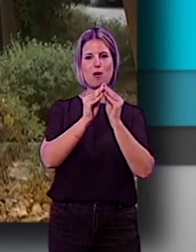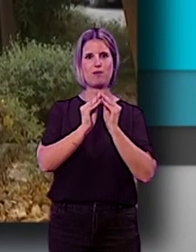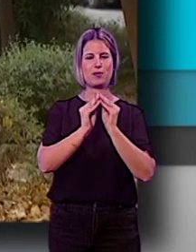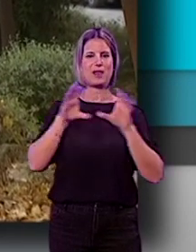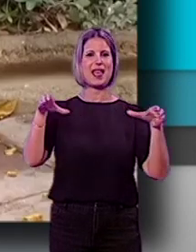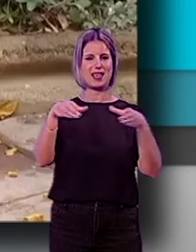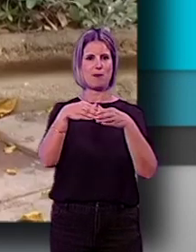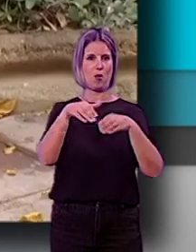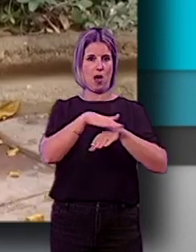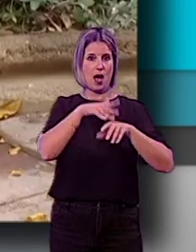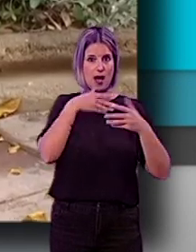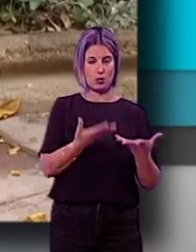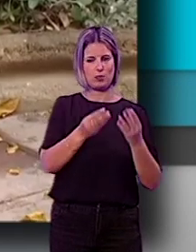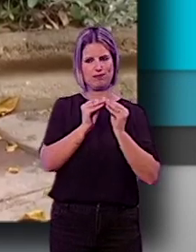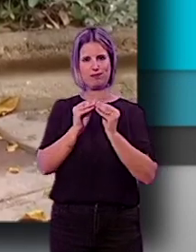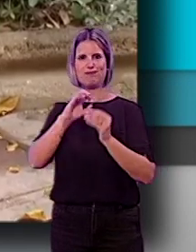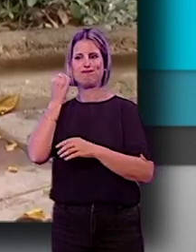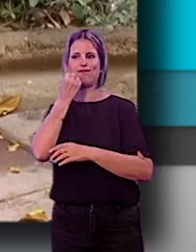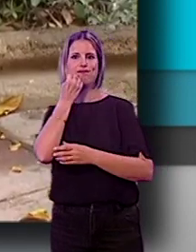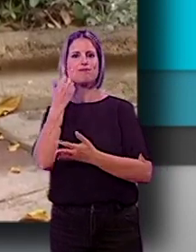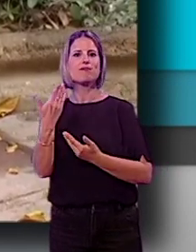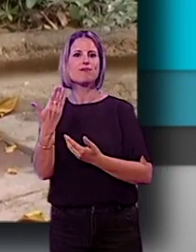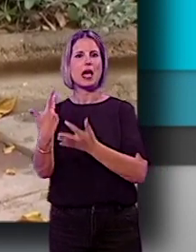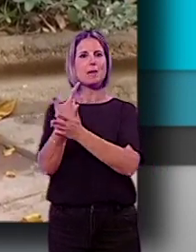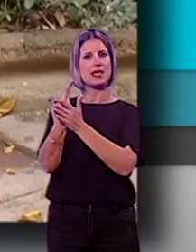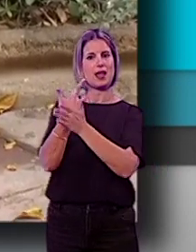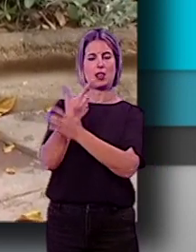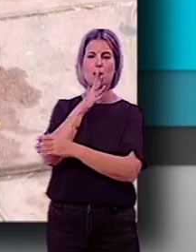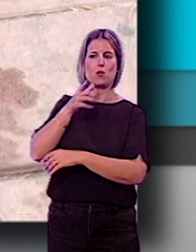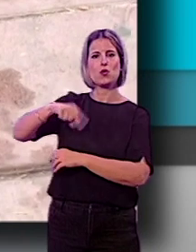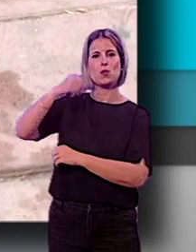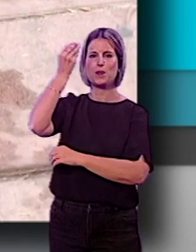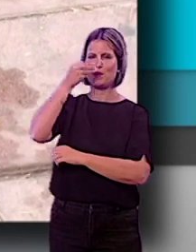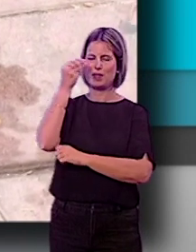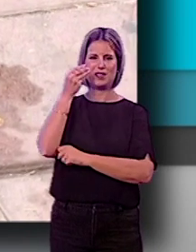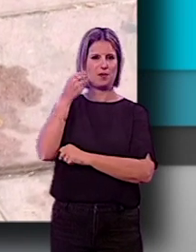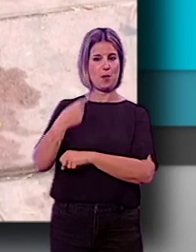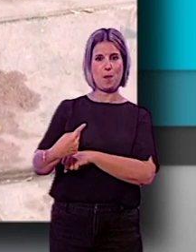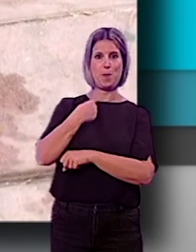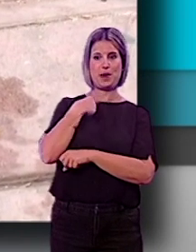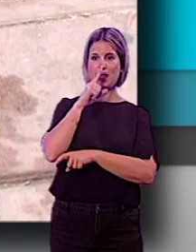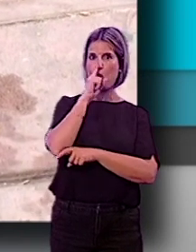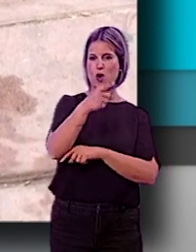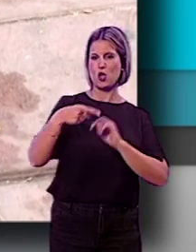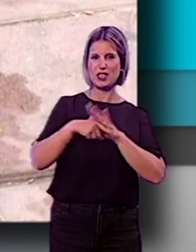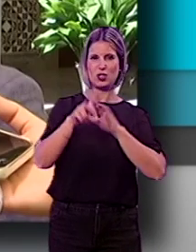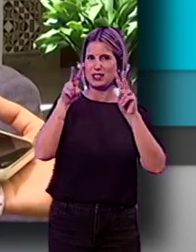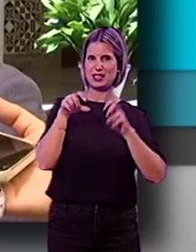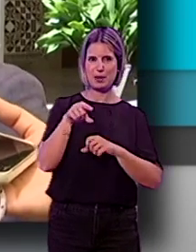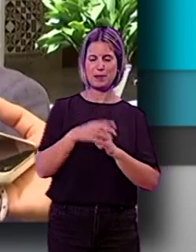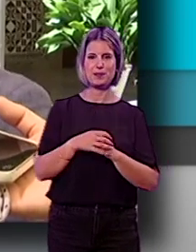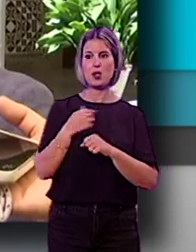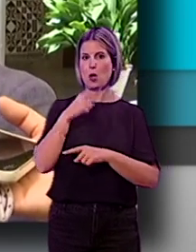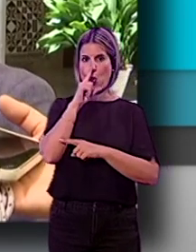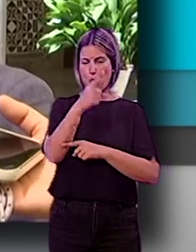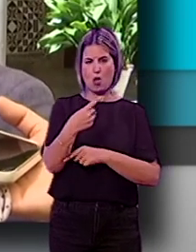equipo de gobierno municipal a quien le reclama explicaciones tras lo que considera una pérdida de un año de gestión en la materia. Es